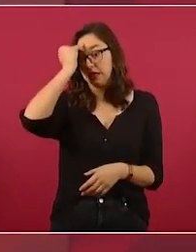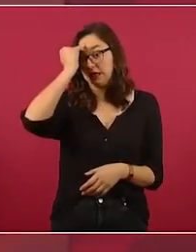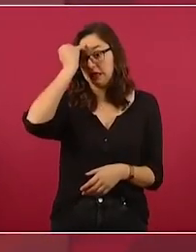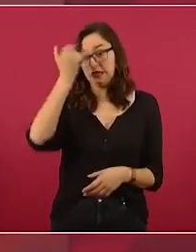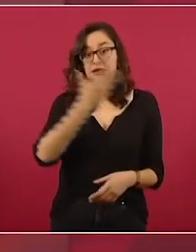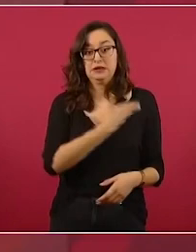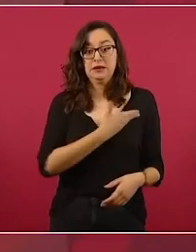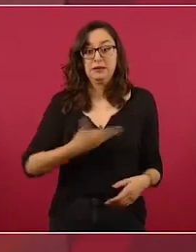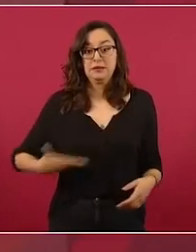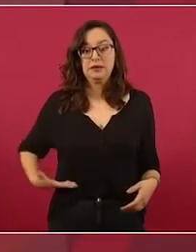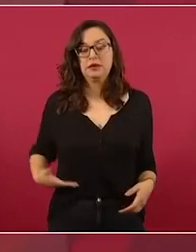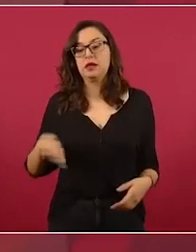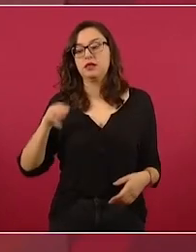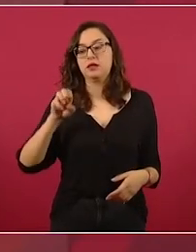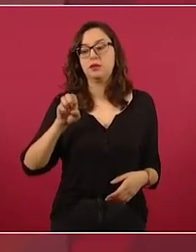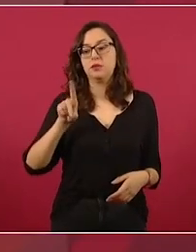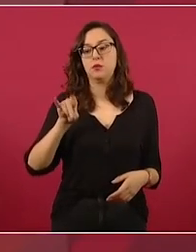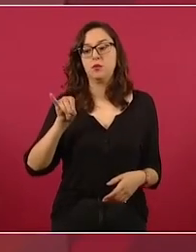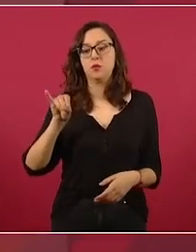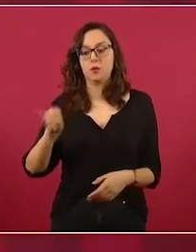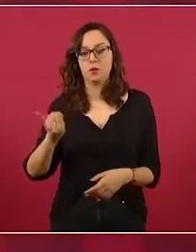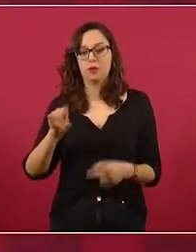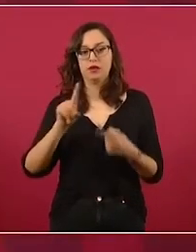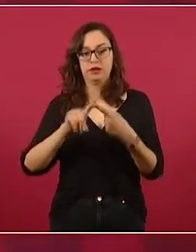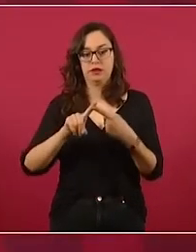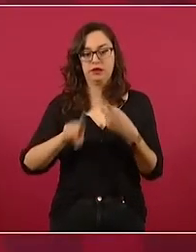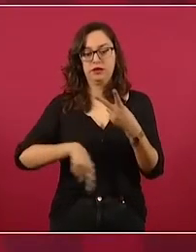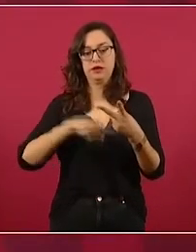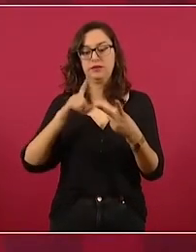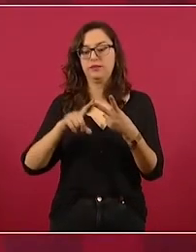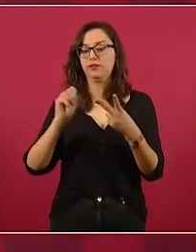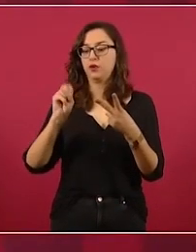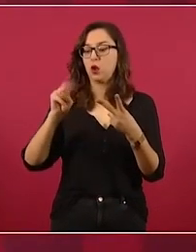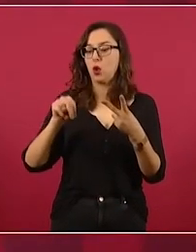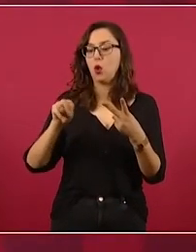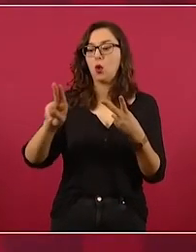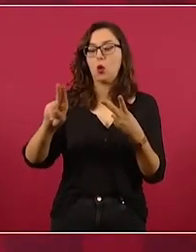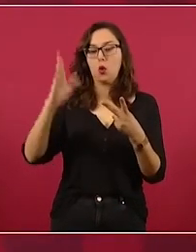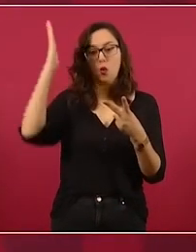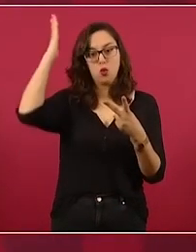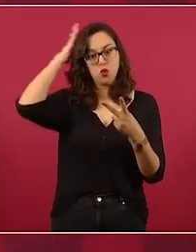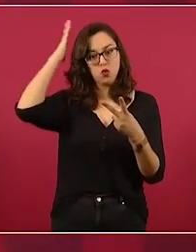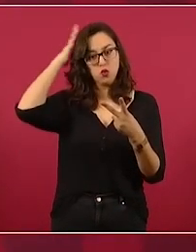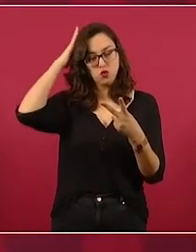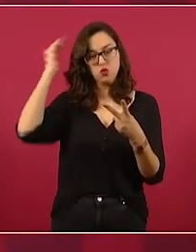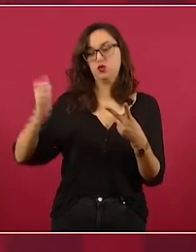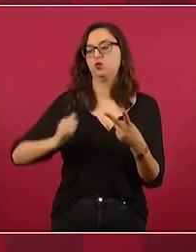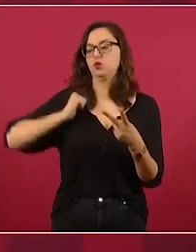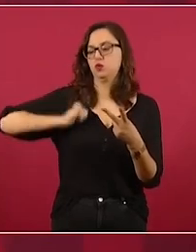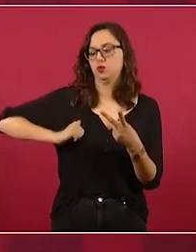que el secretario general de la ONU, Guterres,